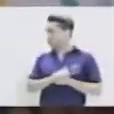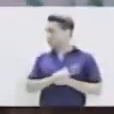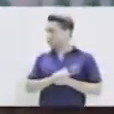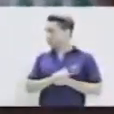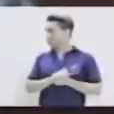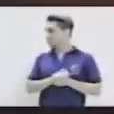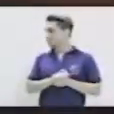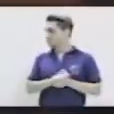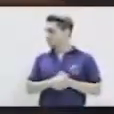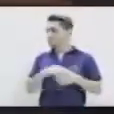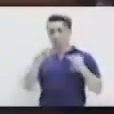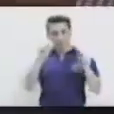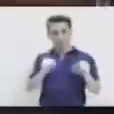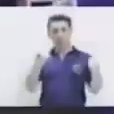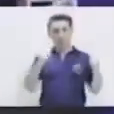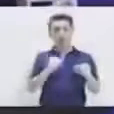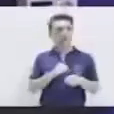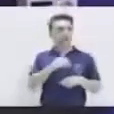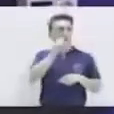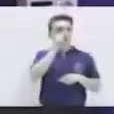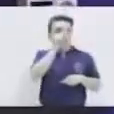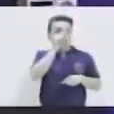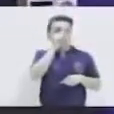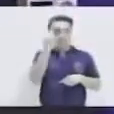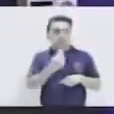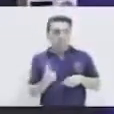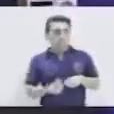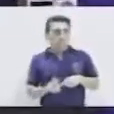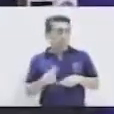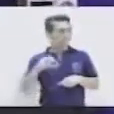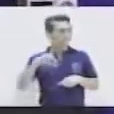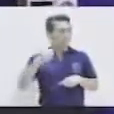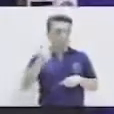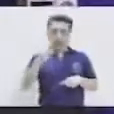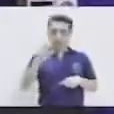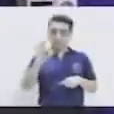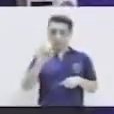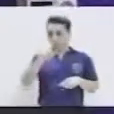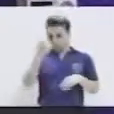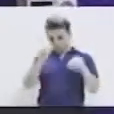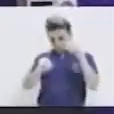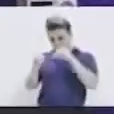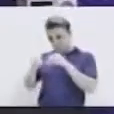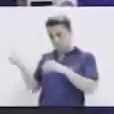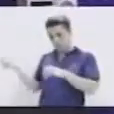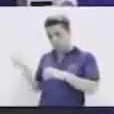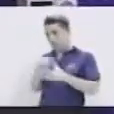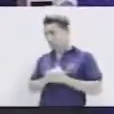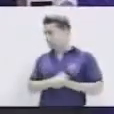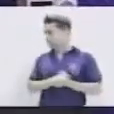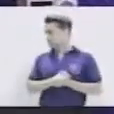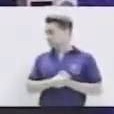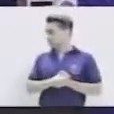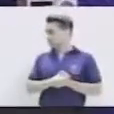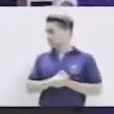pavo, bien, con todas sus plumas, lo creamos con nuestro dedo pulgar.